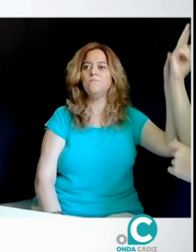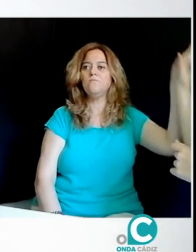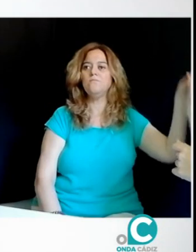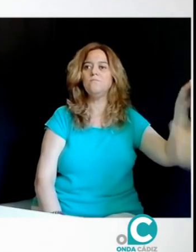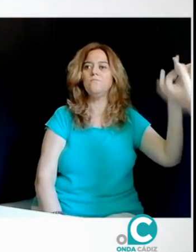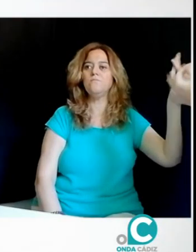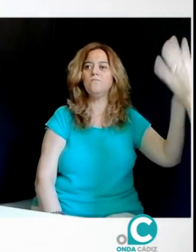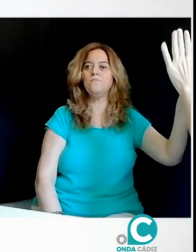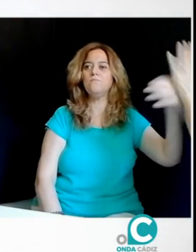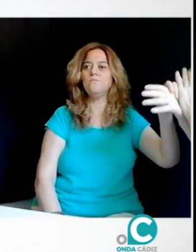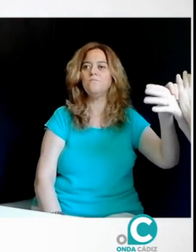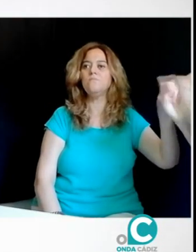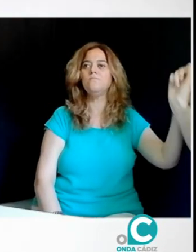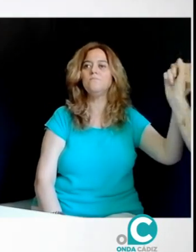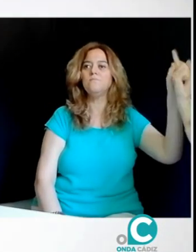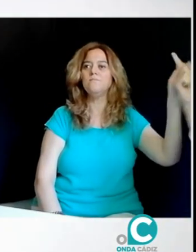sordoceguera. Cuéntanos.